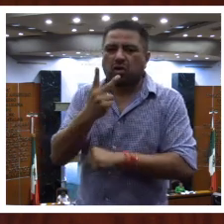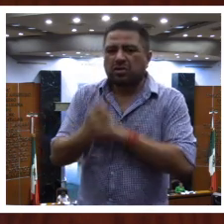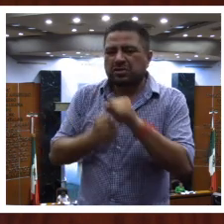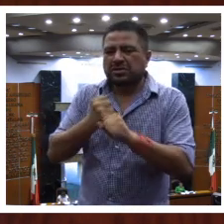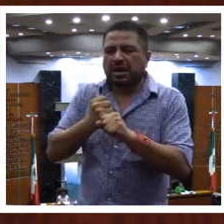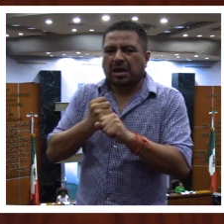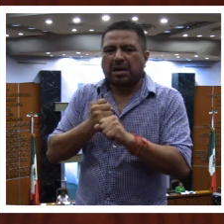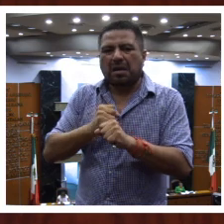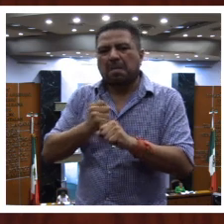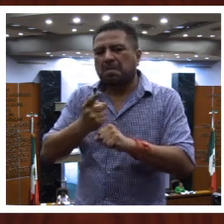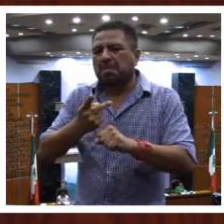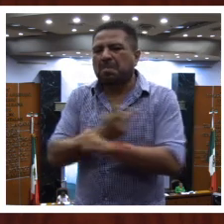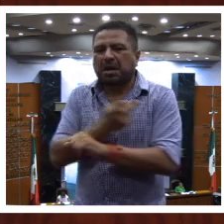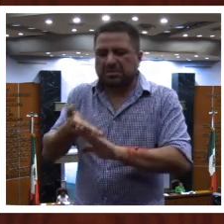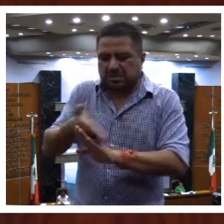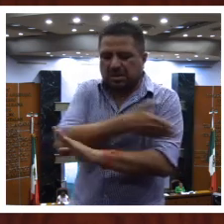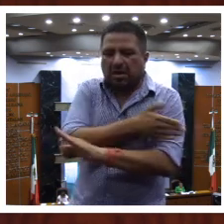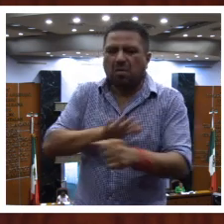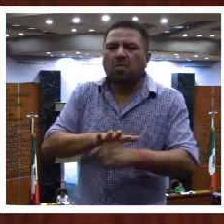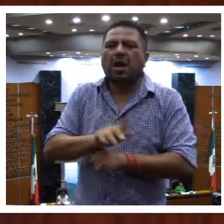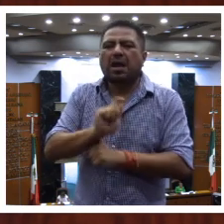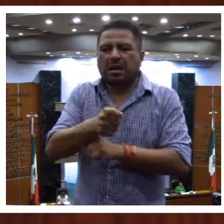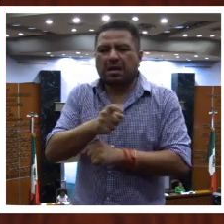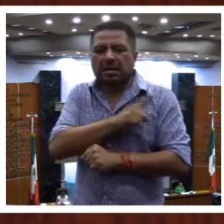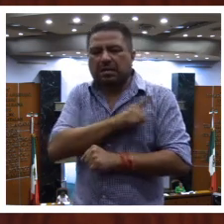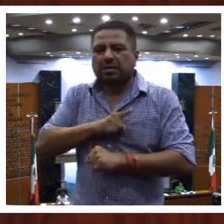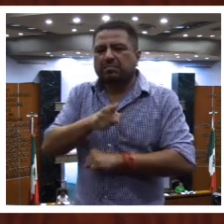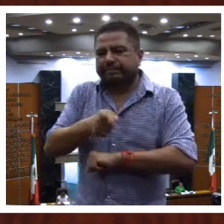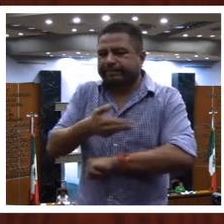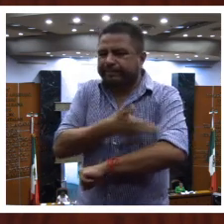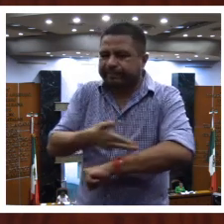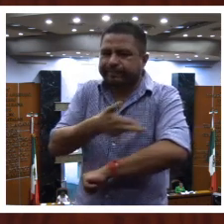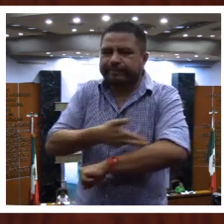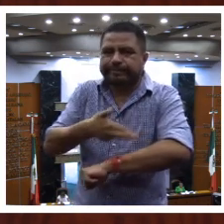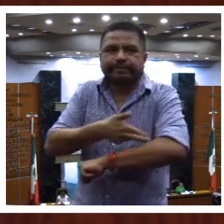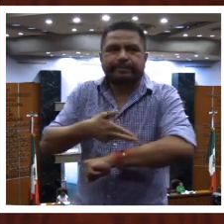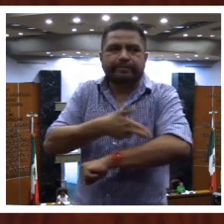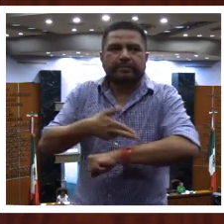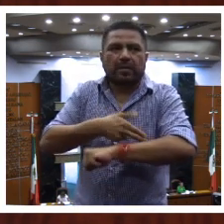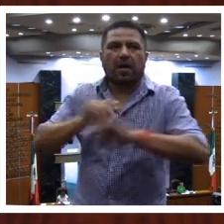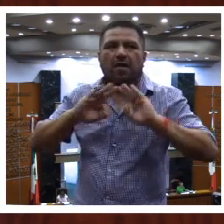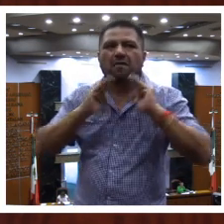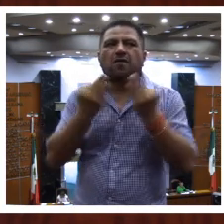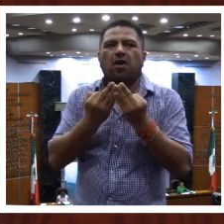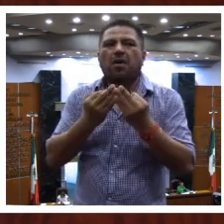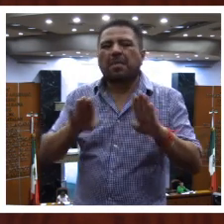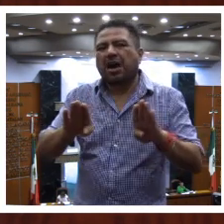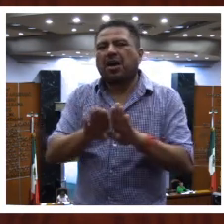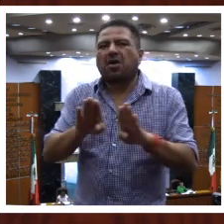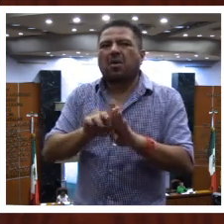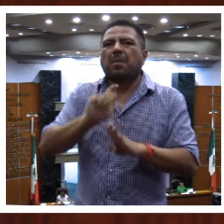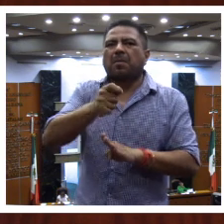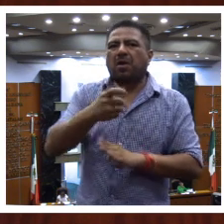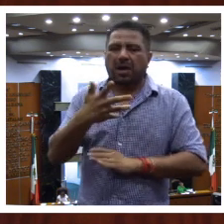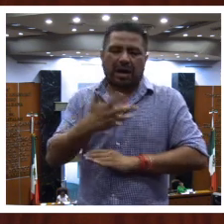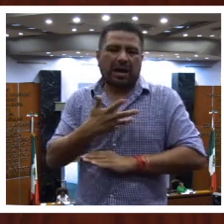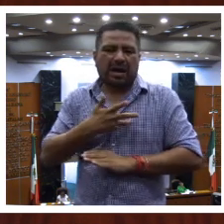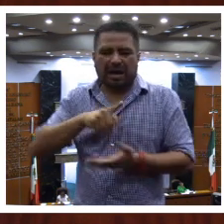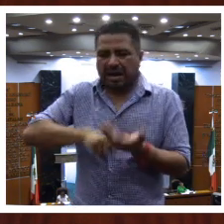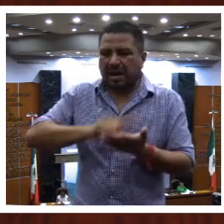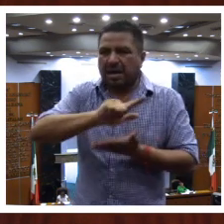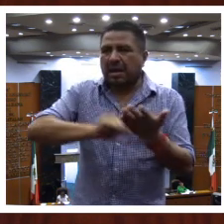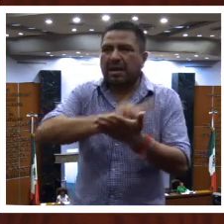años de haber ocurrido, los cuales se tramitarán en forma que dispone la